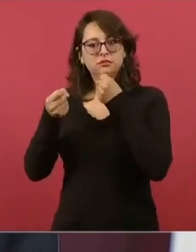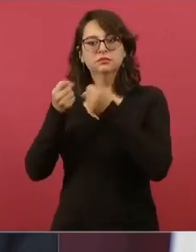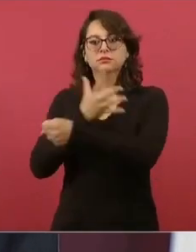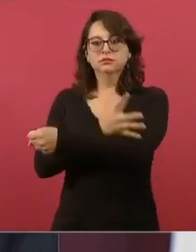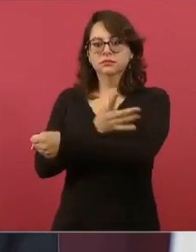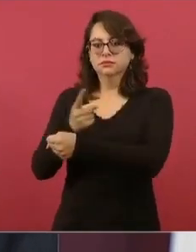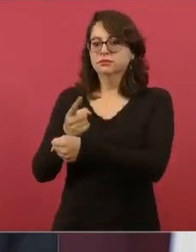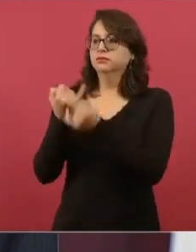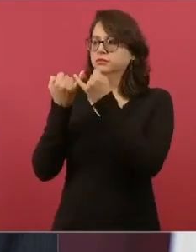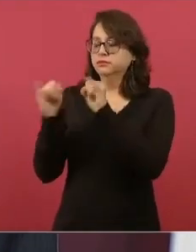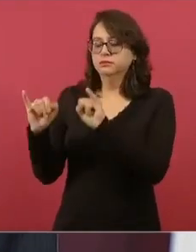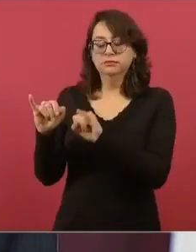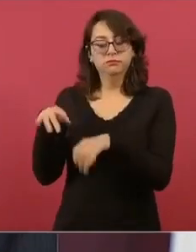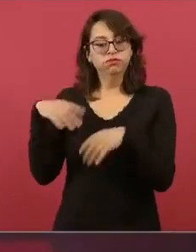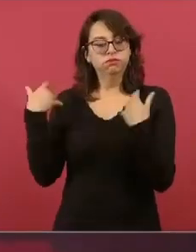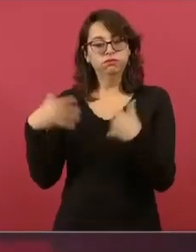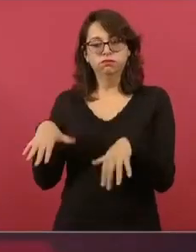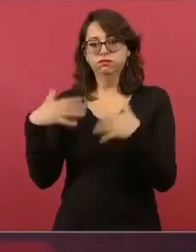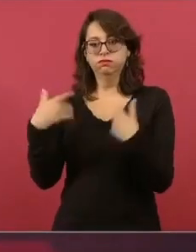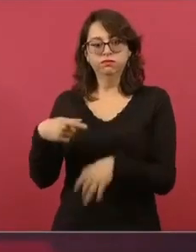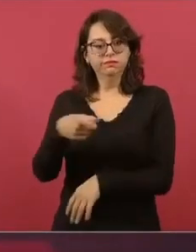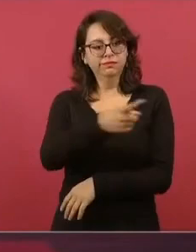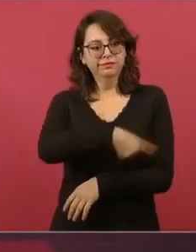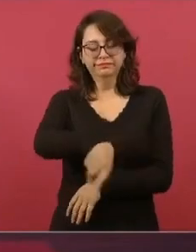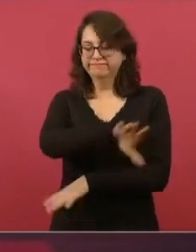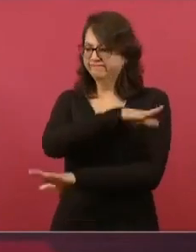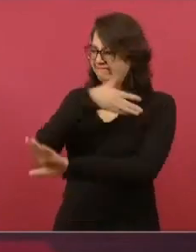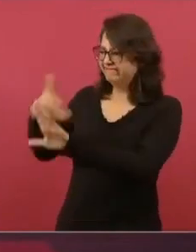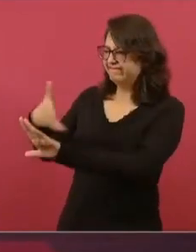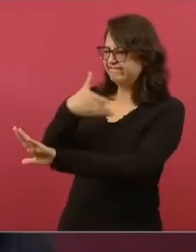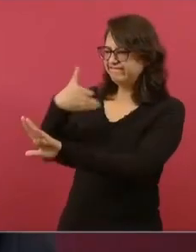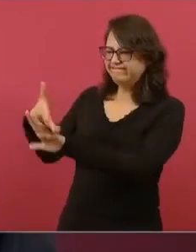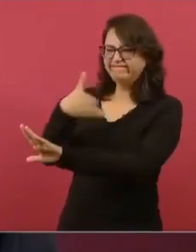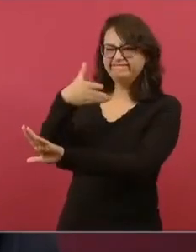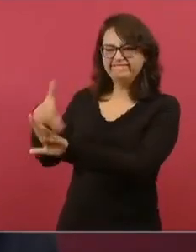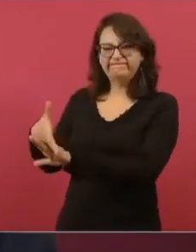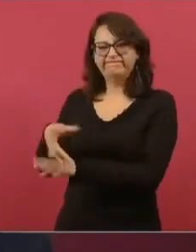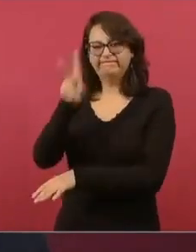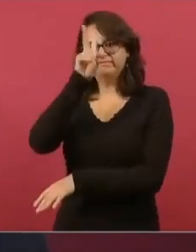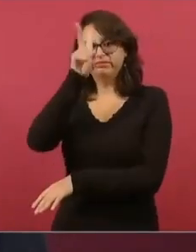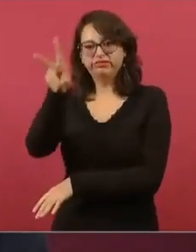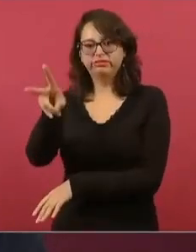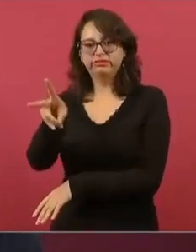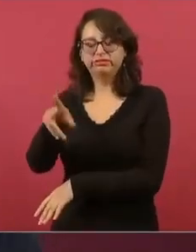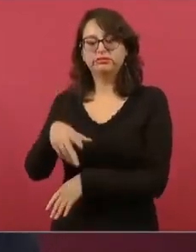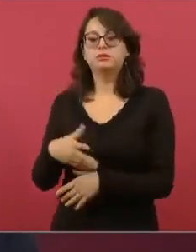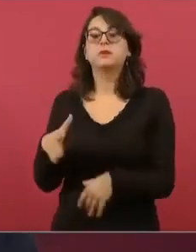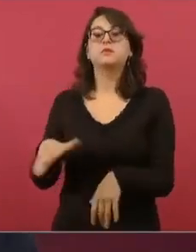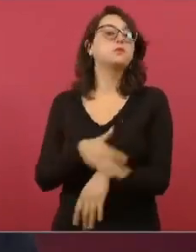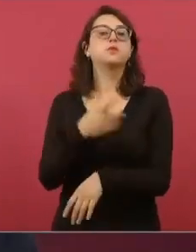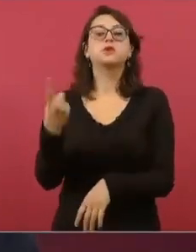y corrupto,